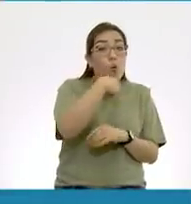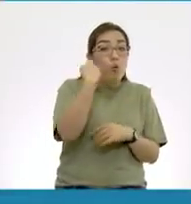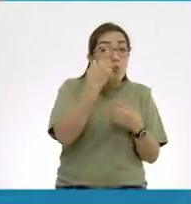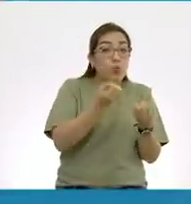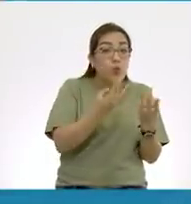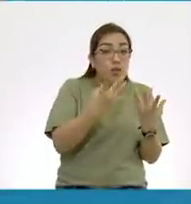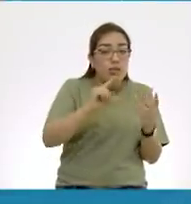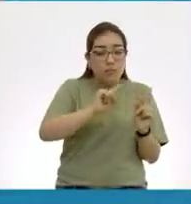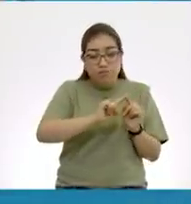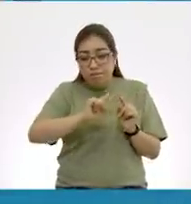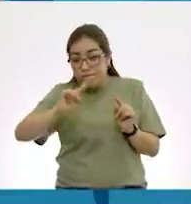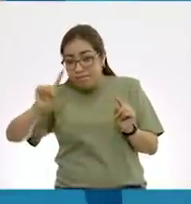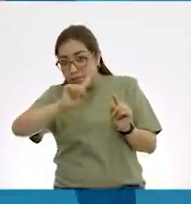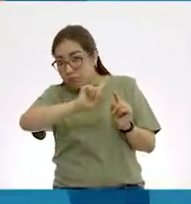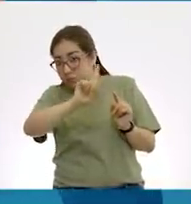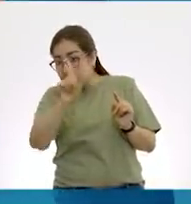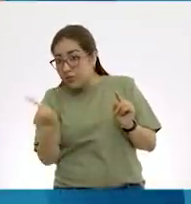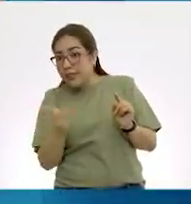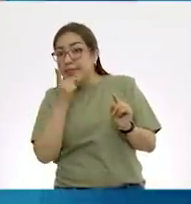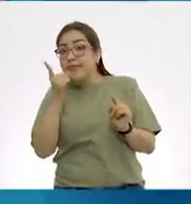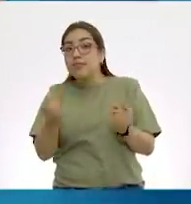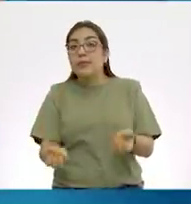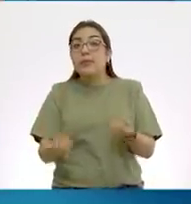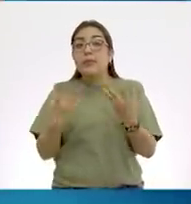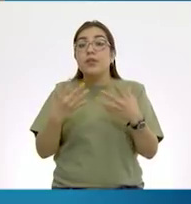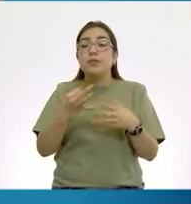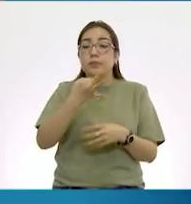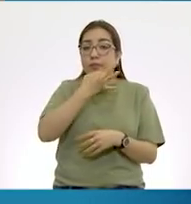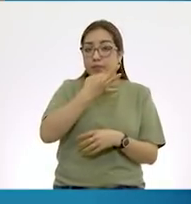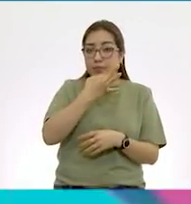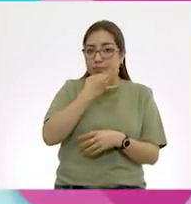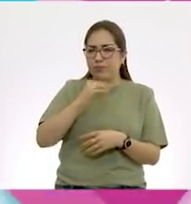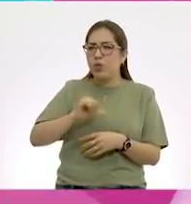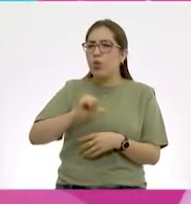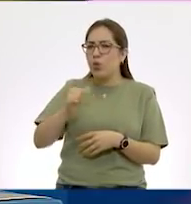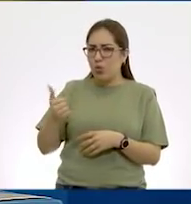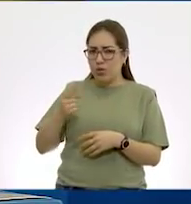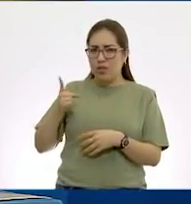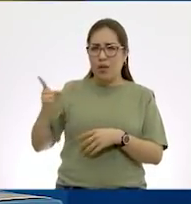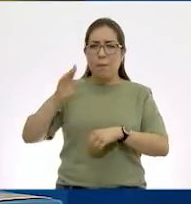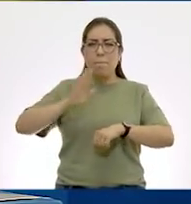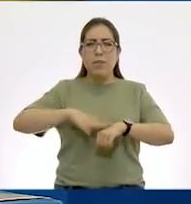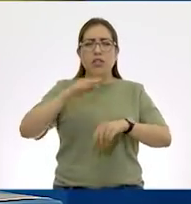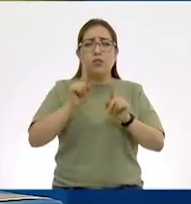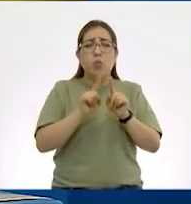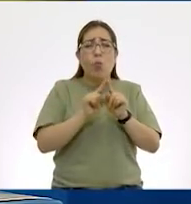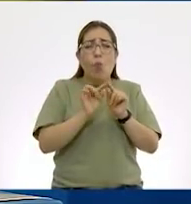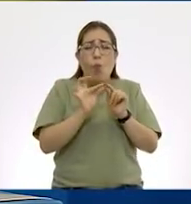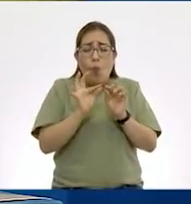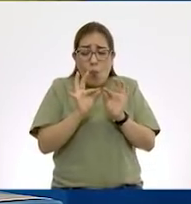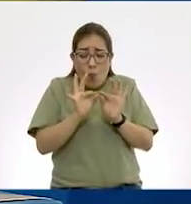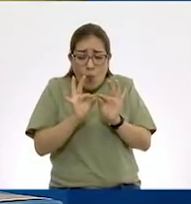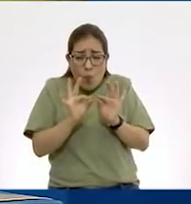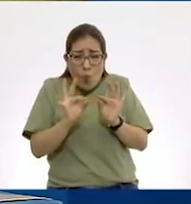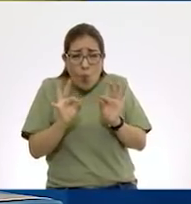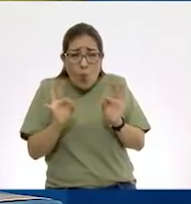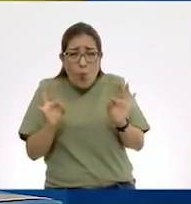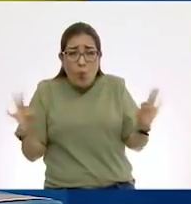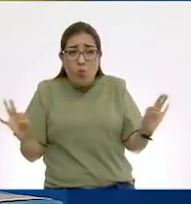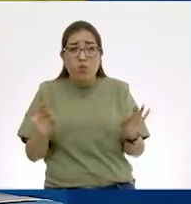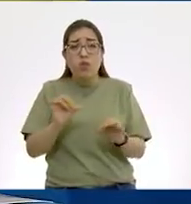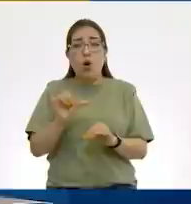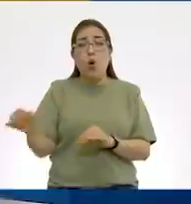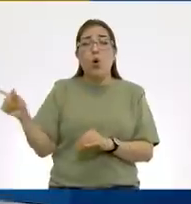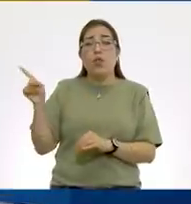larga, marca los minutos. Y tenemos una más delgada, que apenas se puede percibir en esta imagen,